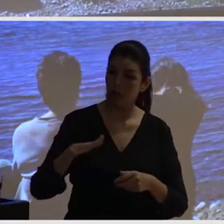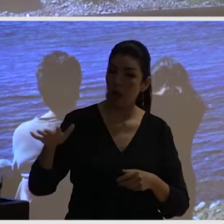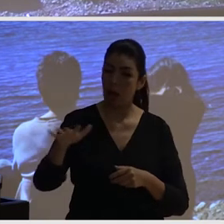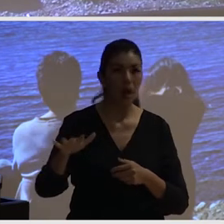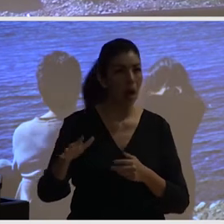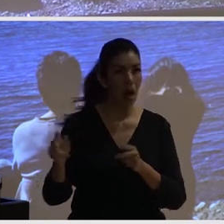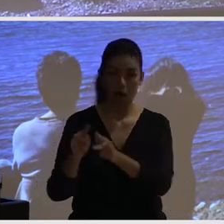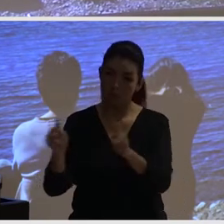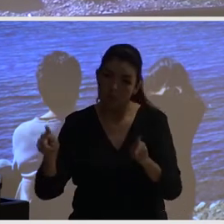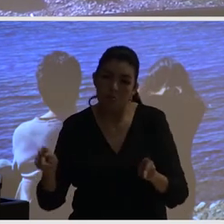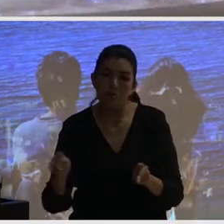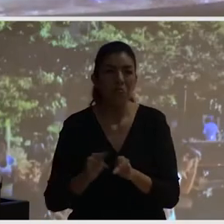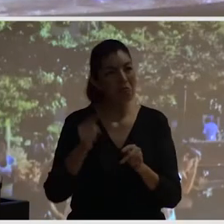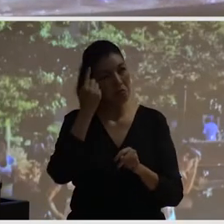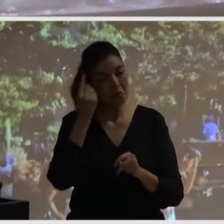casi existencial.